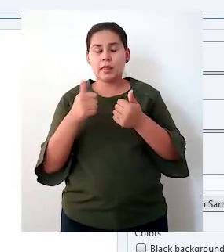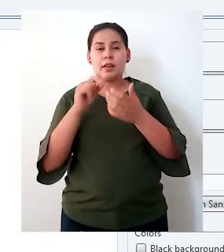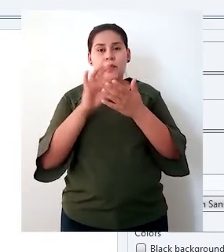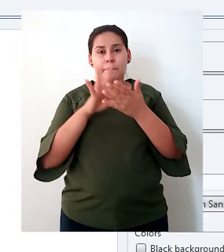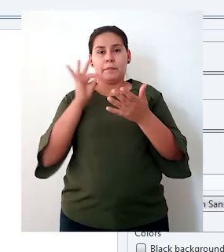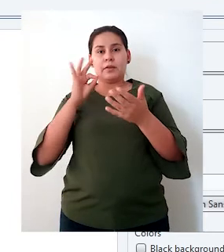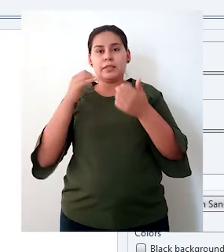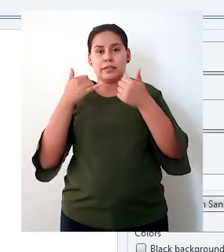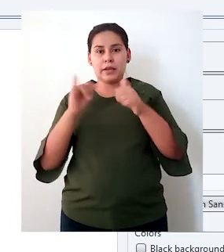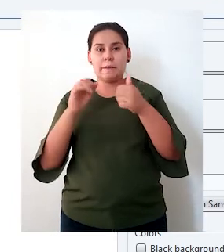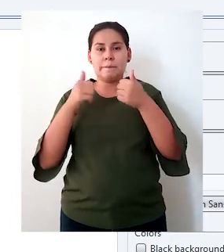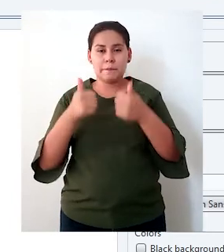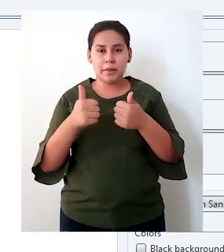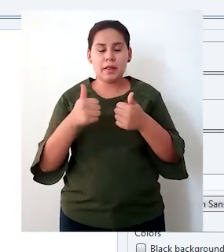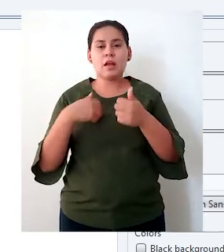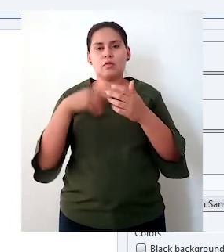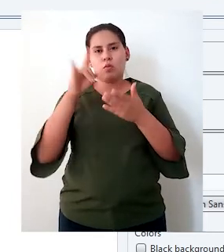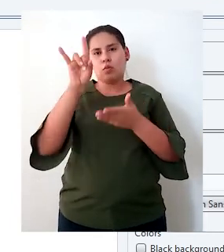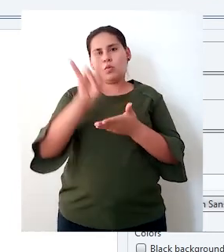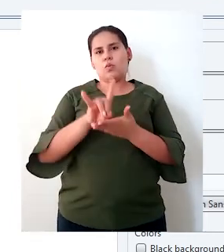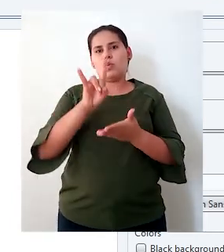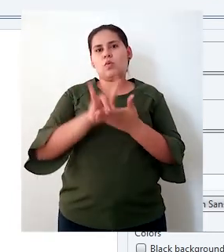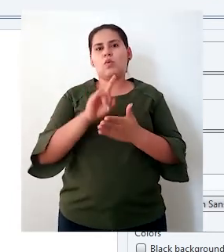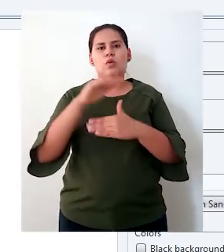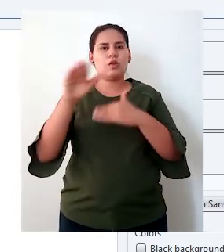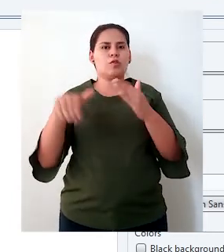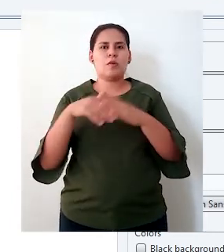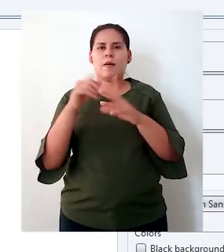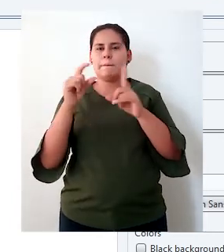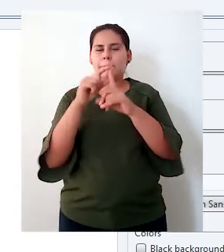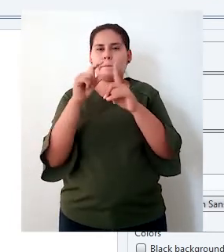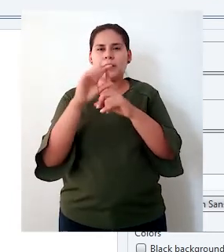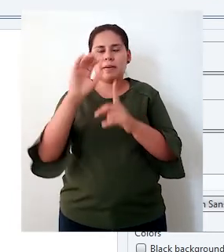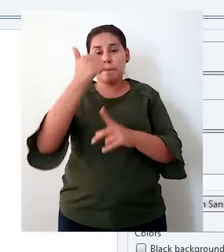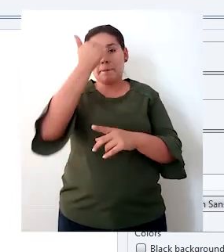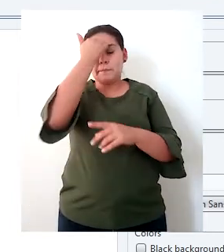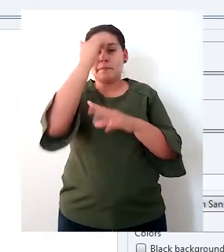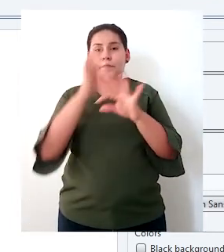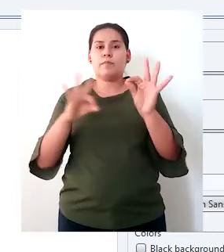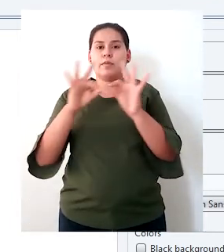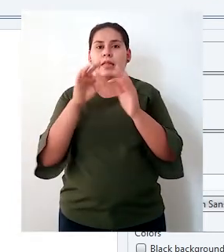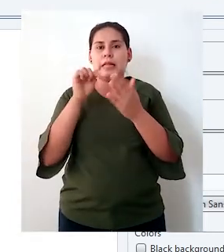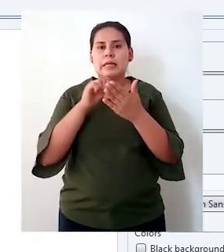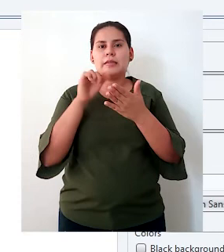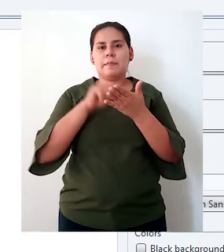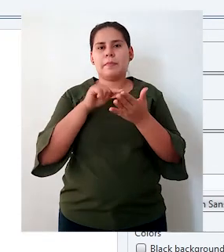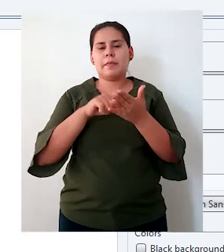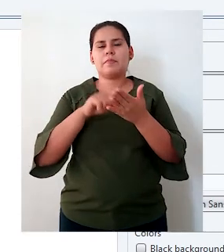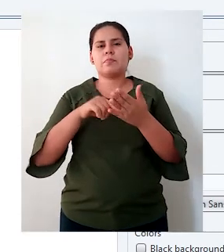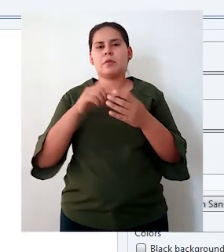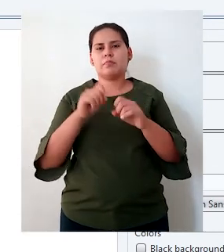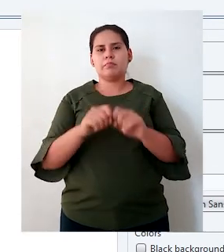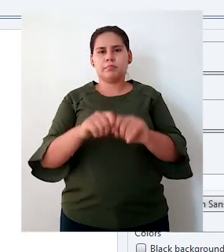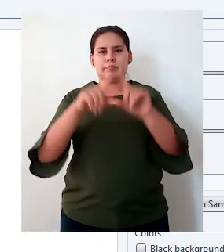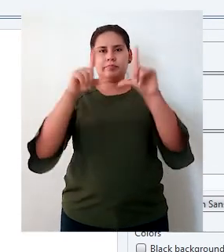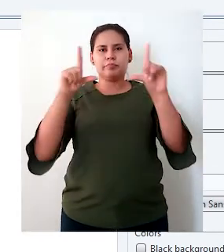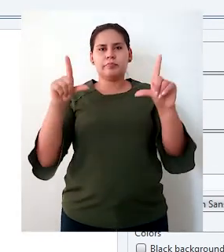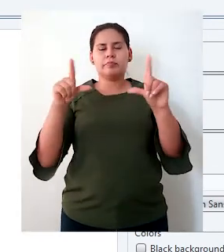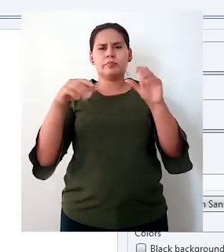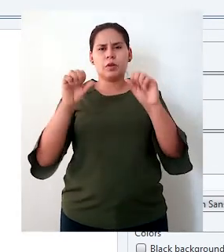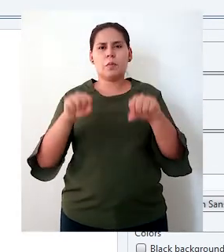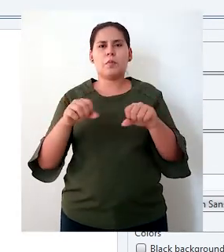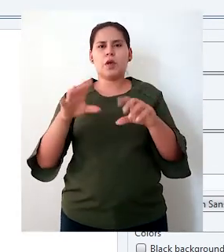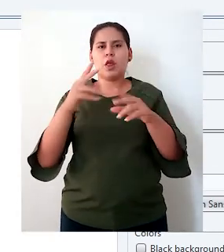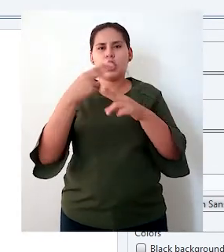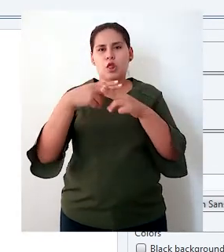hago clic derecho y exporto todas las palabras claves seleccionadas. Hago clic, le voy a asignar